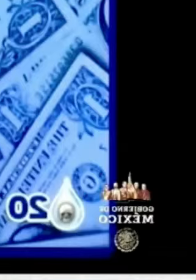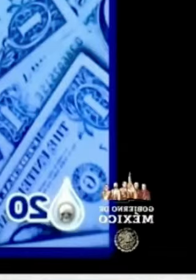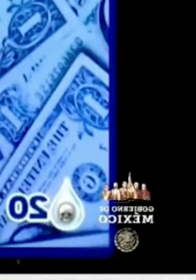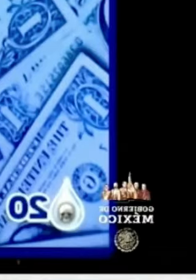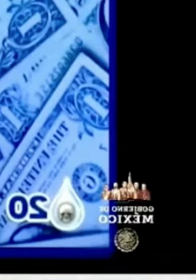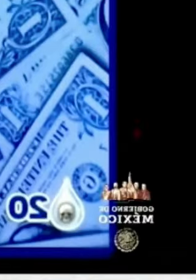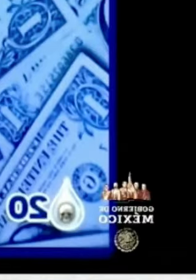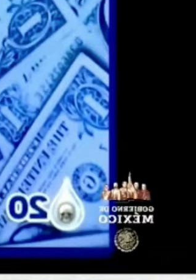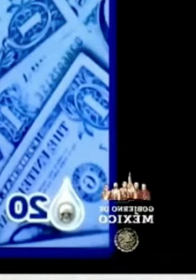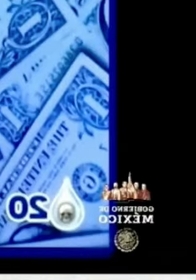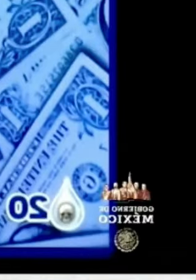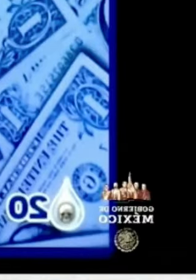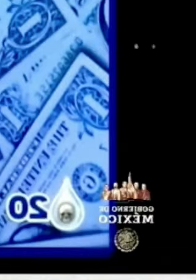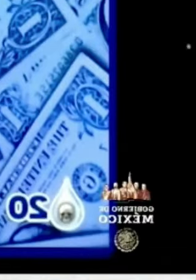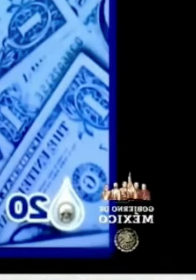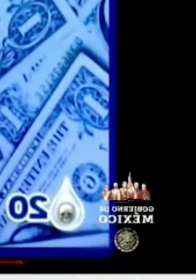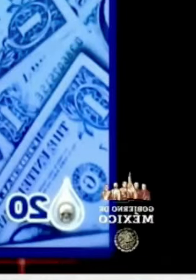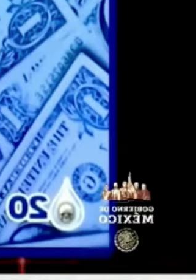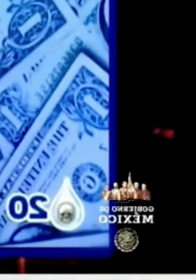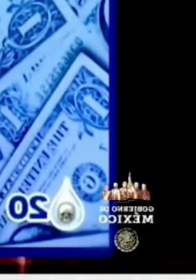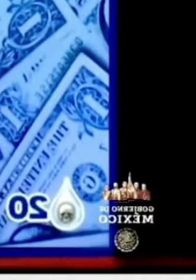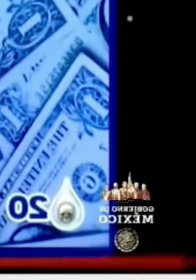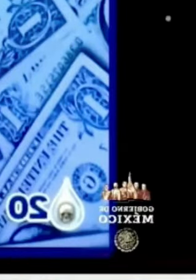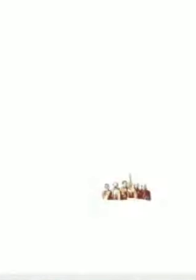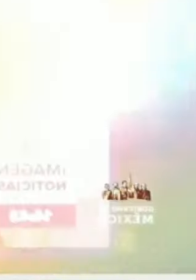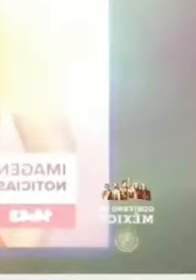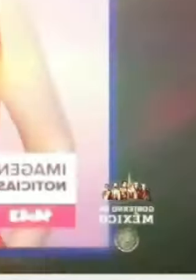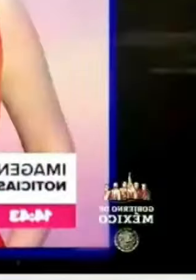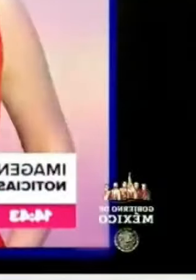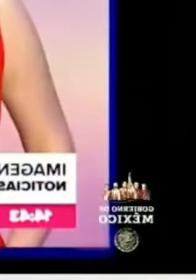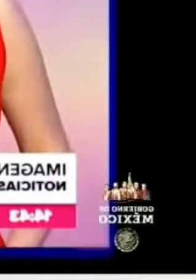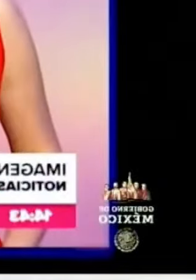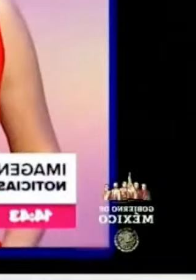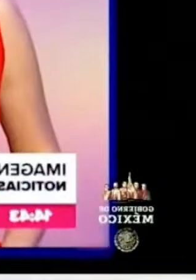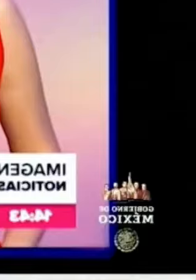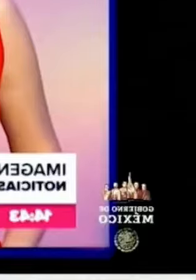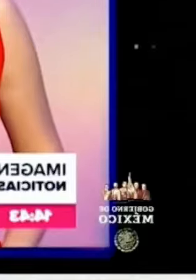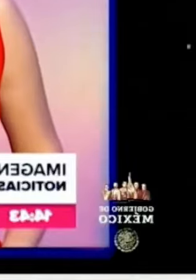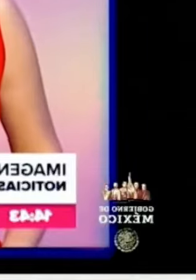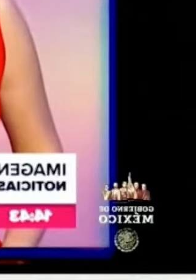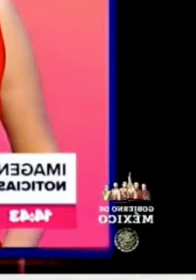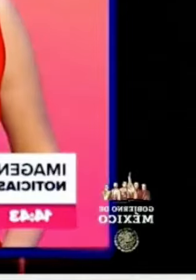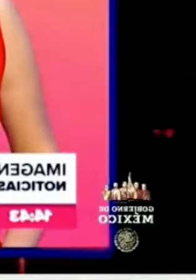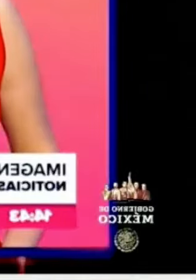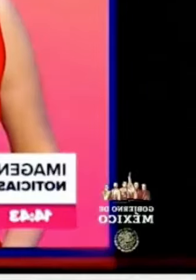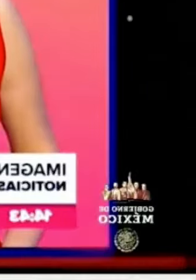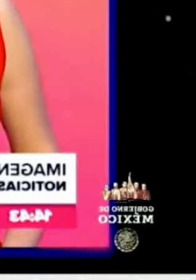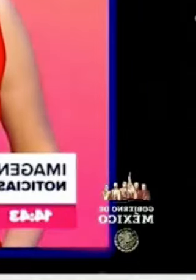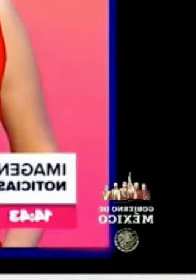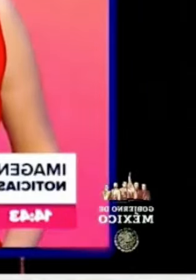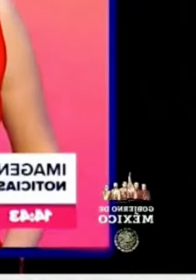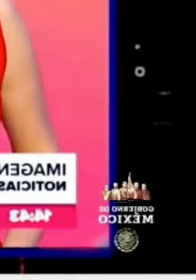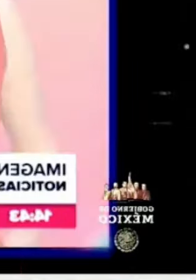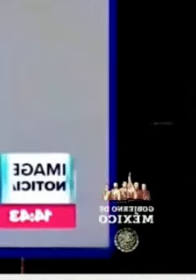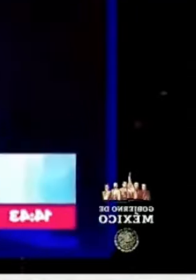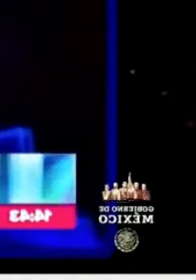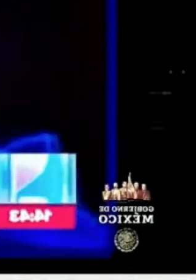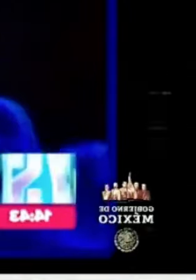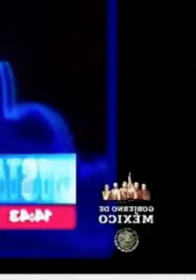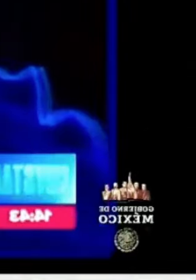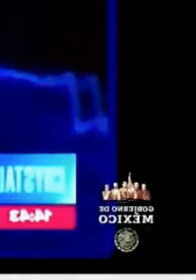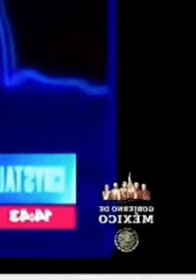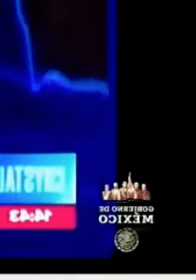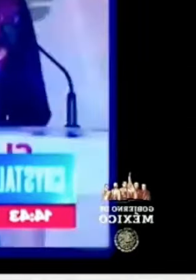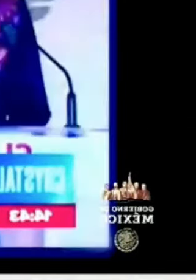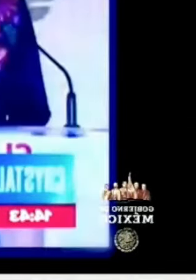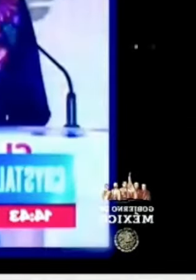es la caída más cañona que ha tenido en una entrada a la presidencia. ...del abrumador triunfo de Morena, los mercados reaccionaron negativamente, la